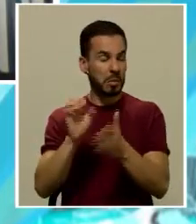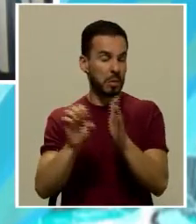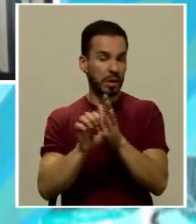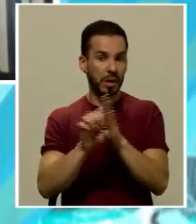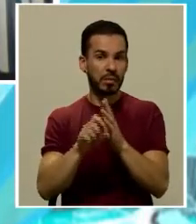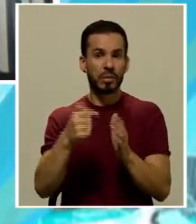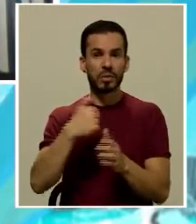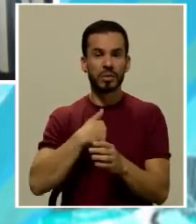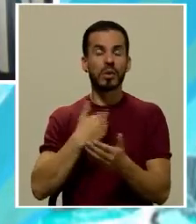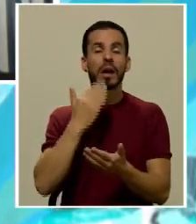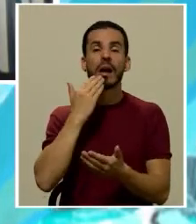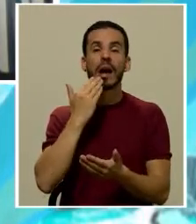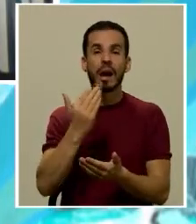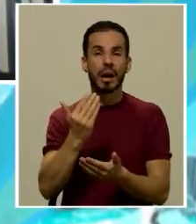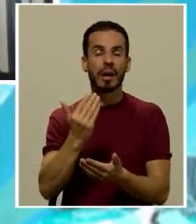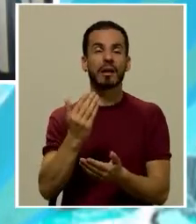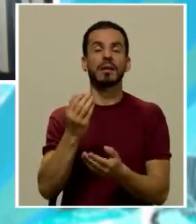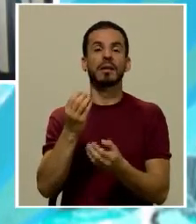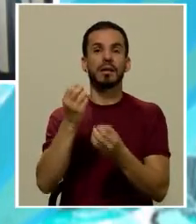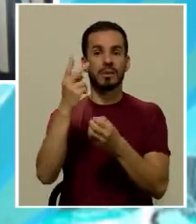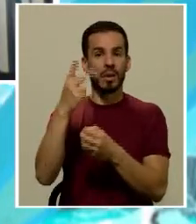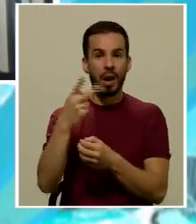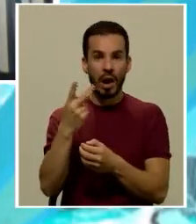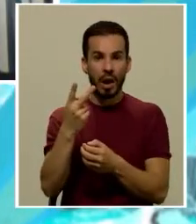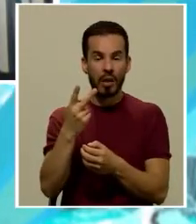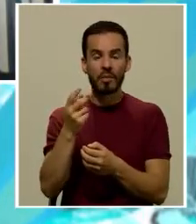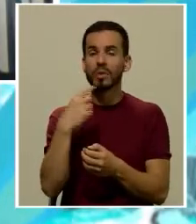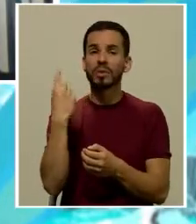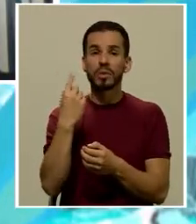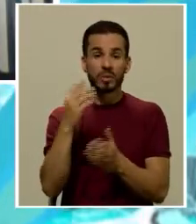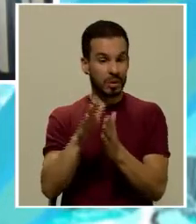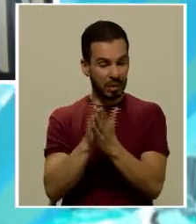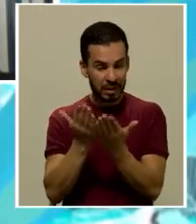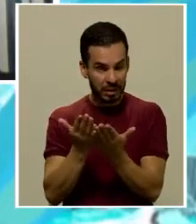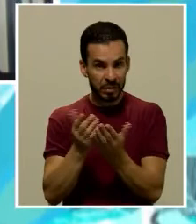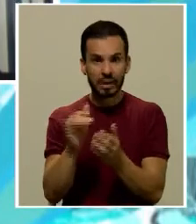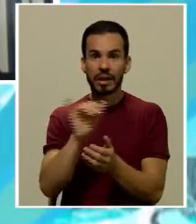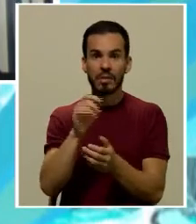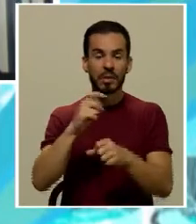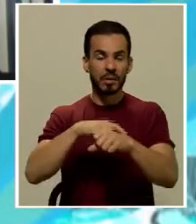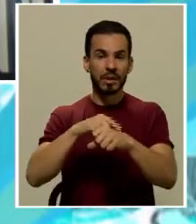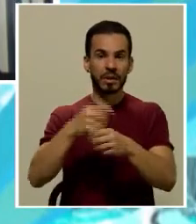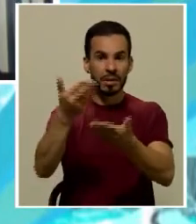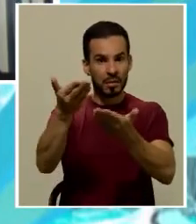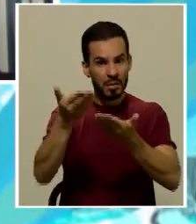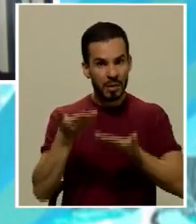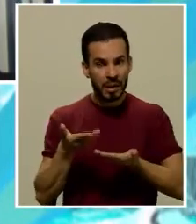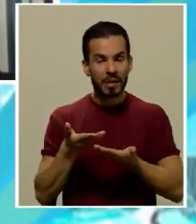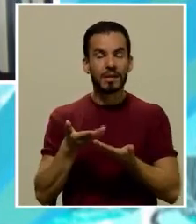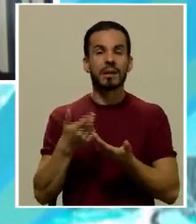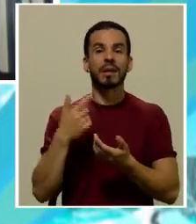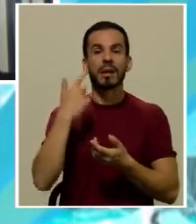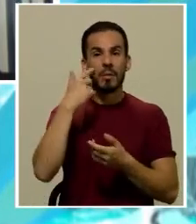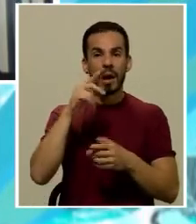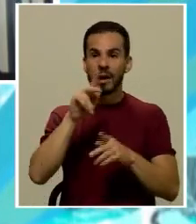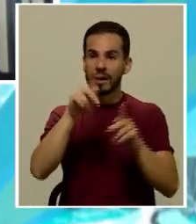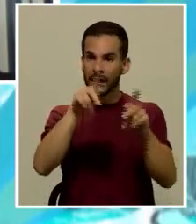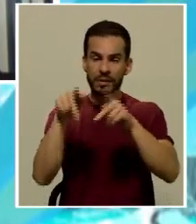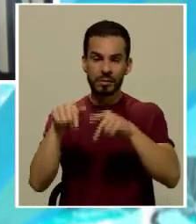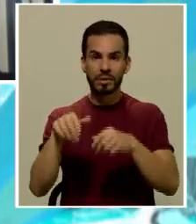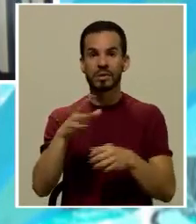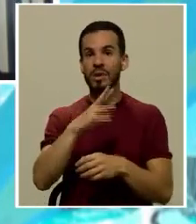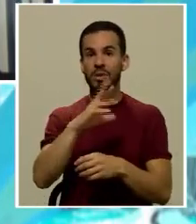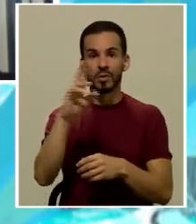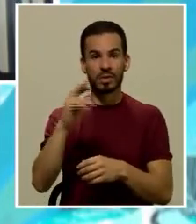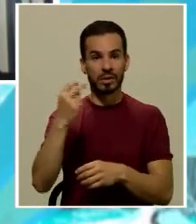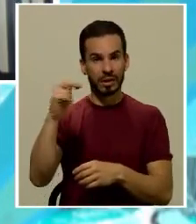yo les agradezco a ambos no solo por el libro sino por el tiempo que le dedicaron a la audiencia de